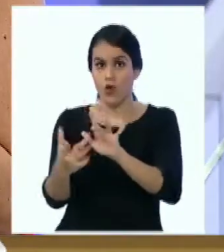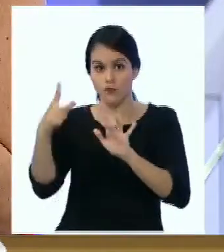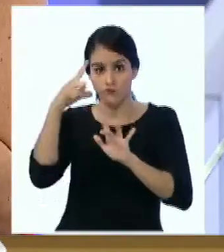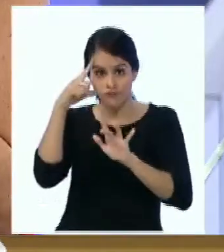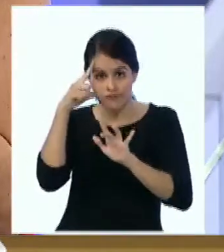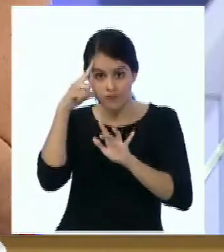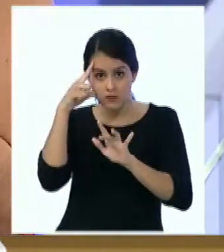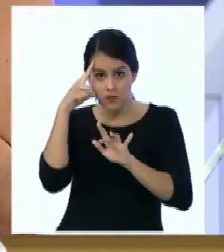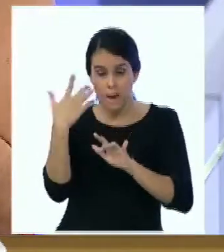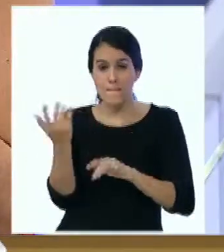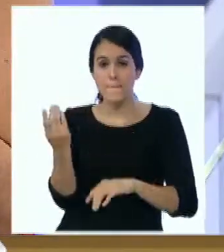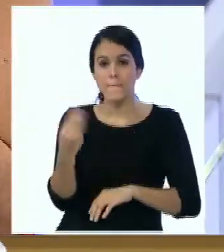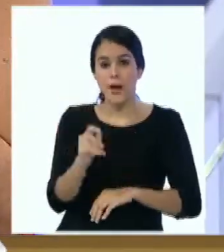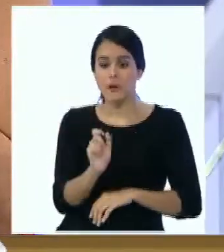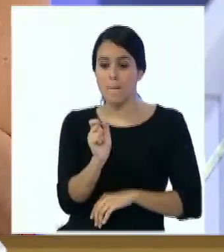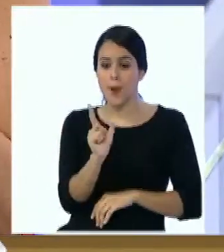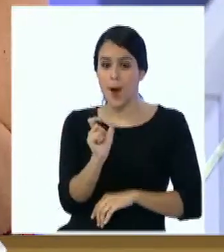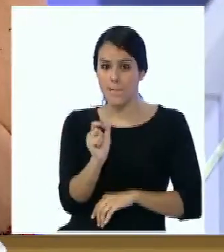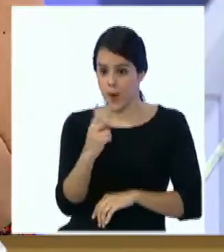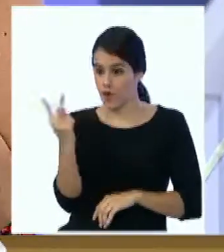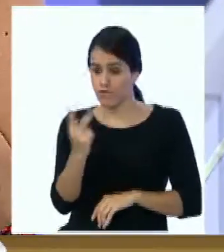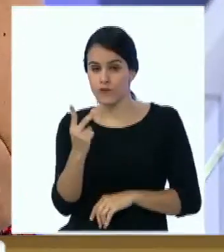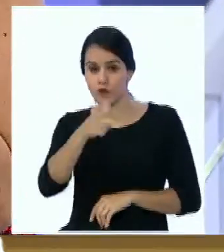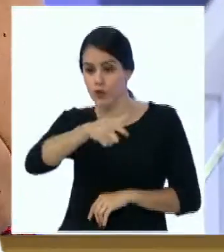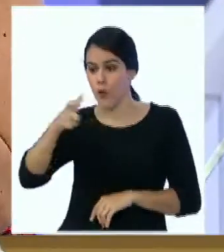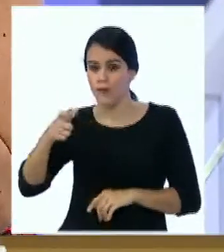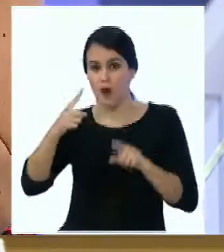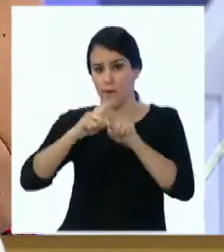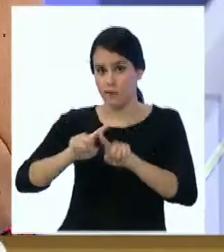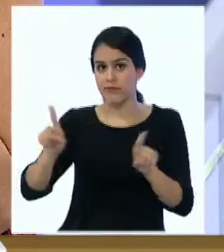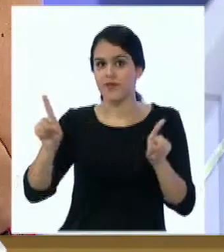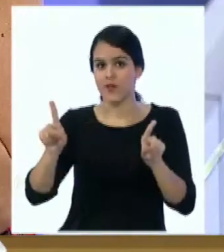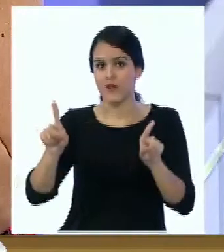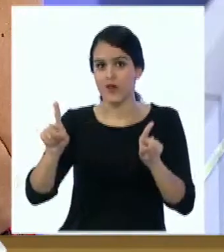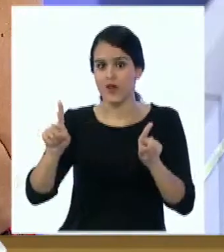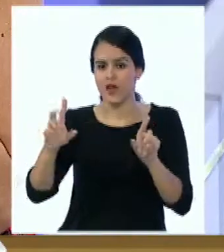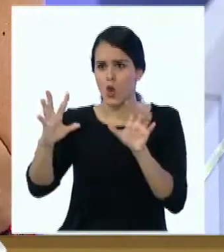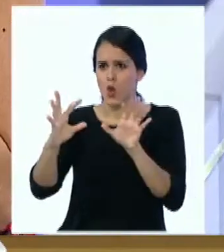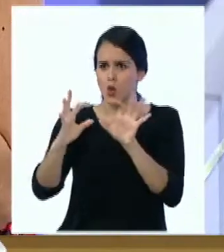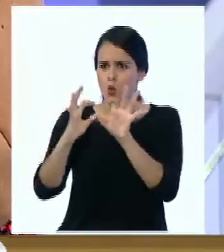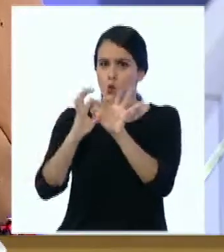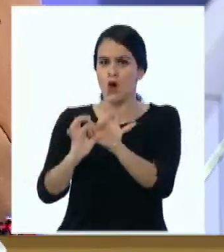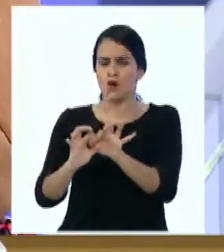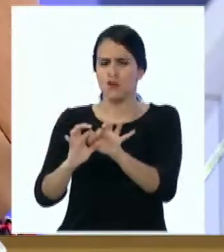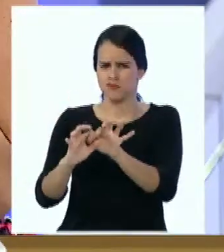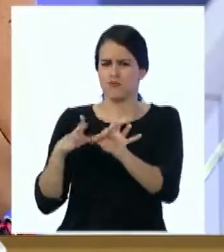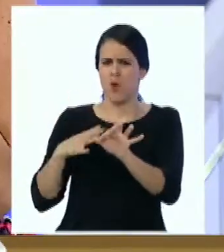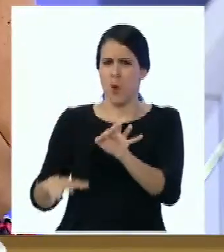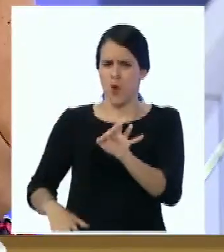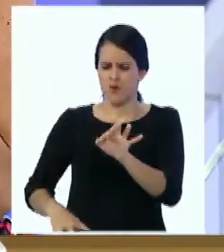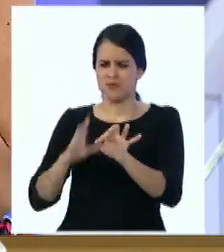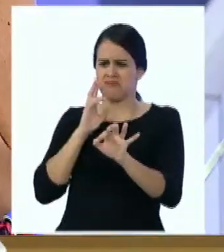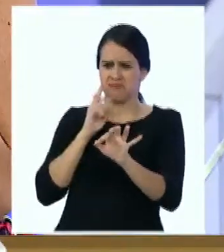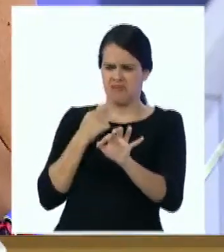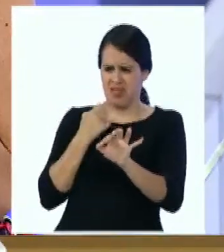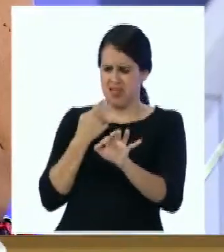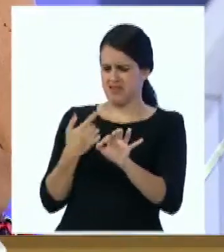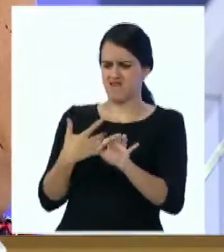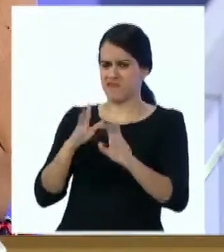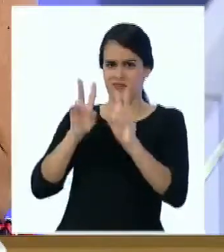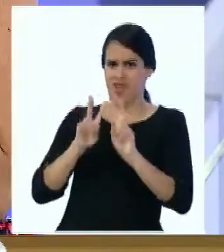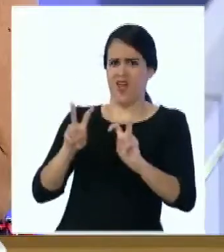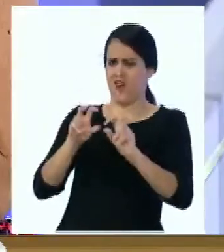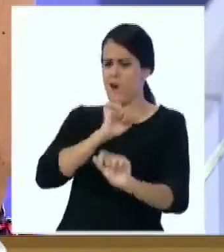el semen son personas diferentes y los fluidos se reconocen como extraños entonces el sistema inmunológico de la mujer